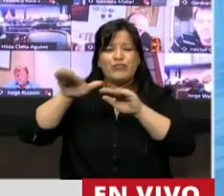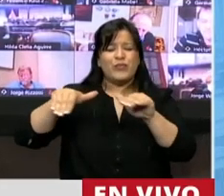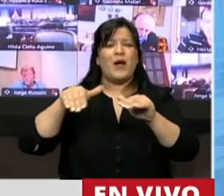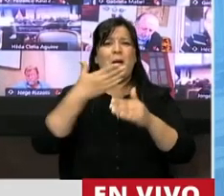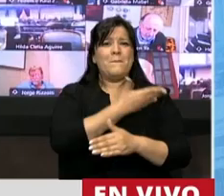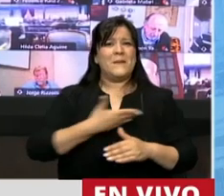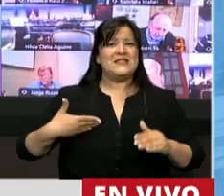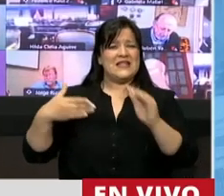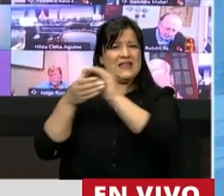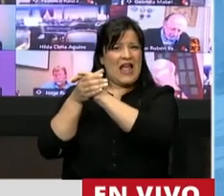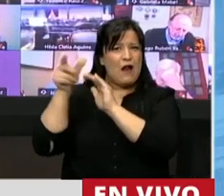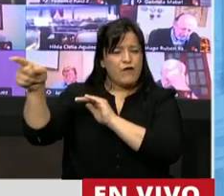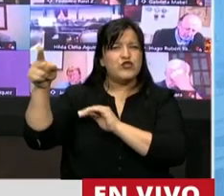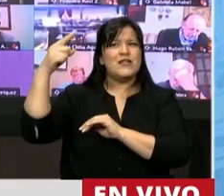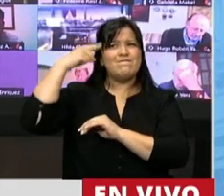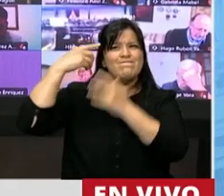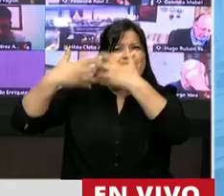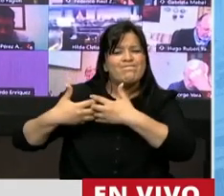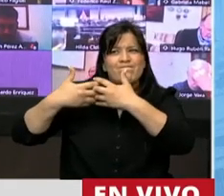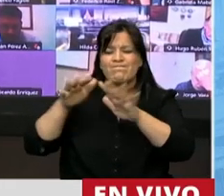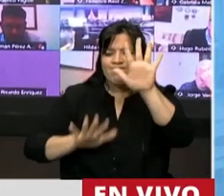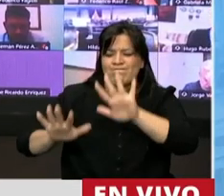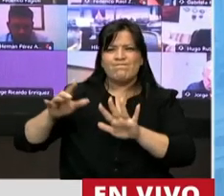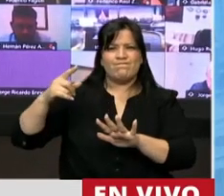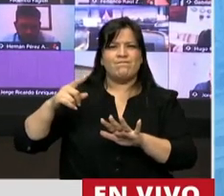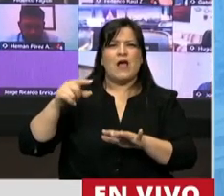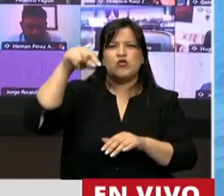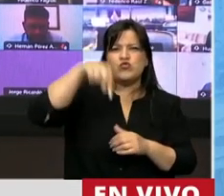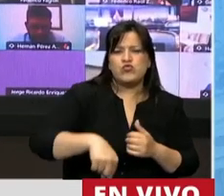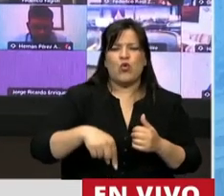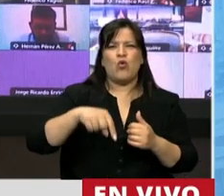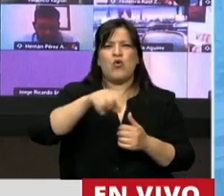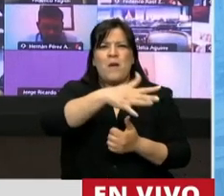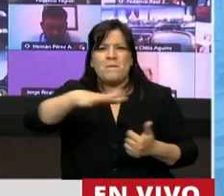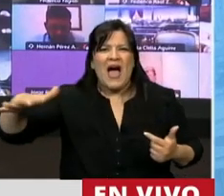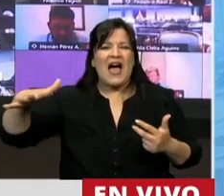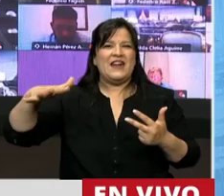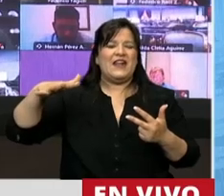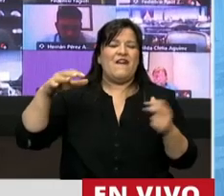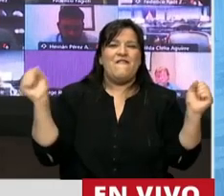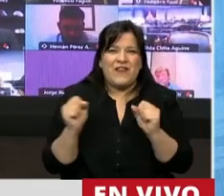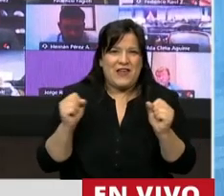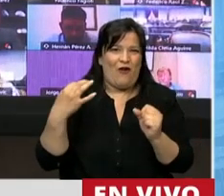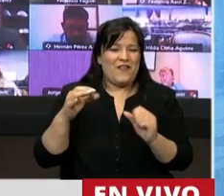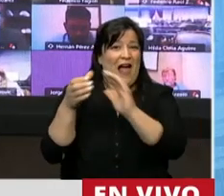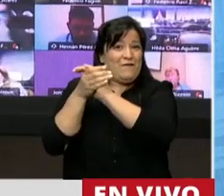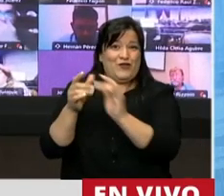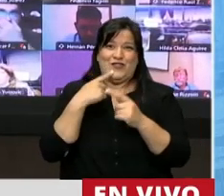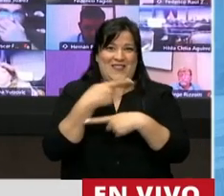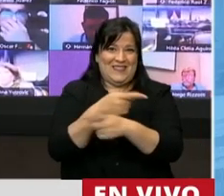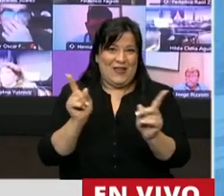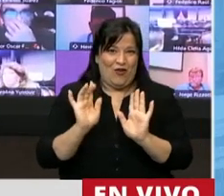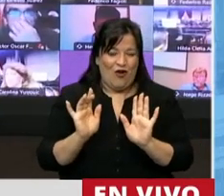Alfonsín, a repensar el país en su territorialidad, al sur, al mar y al frío, dijo el presidente Alfonsín, porque esta